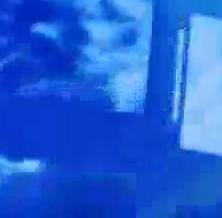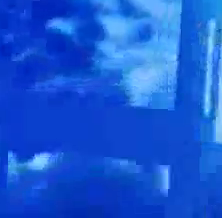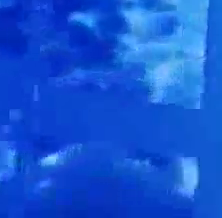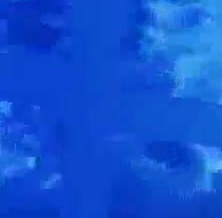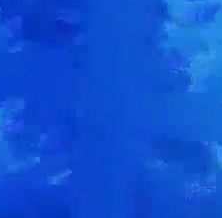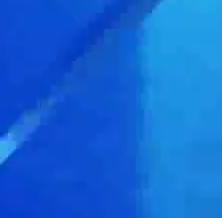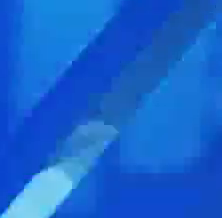Feliz